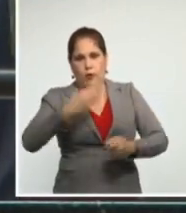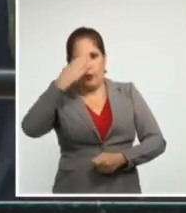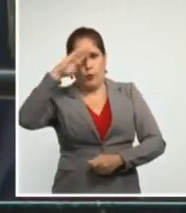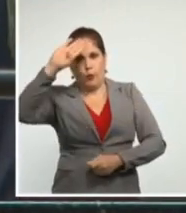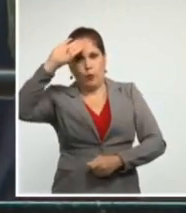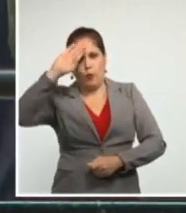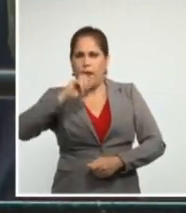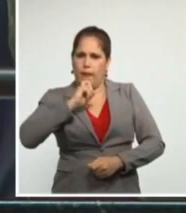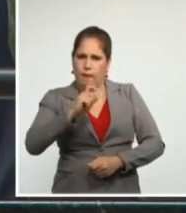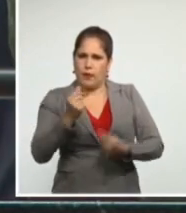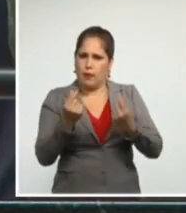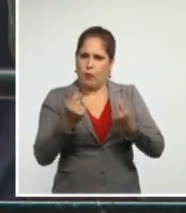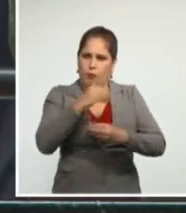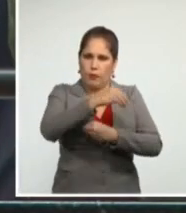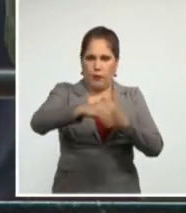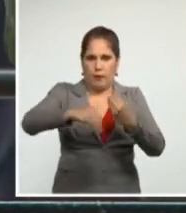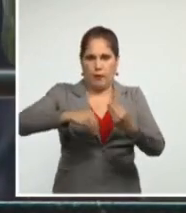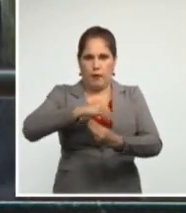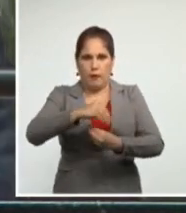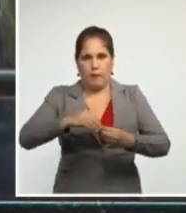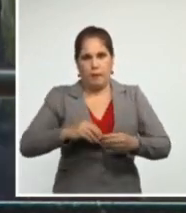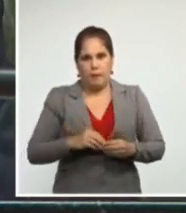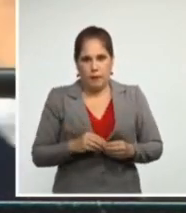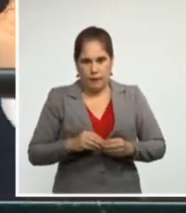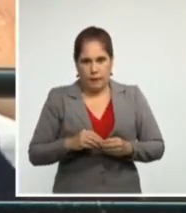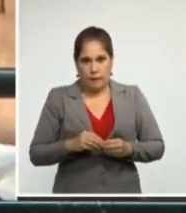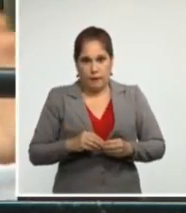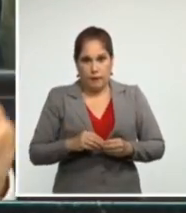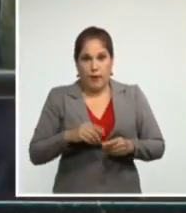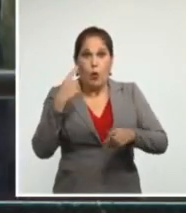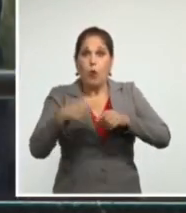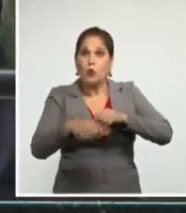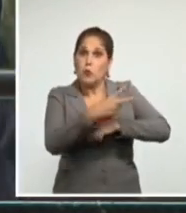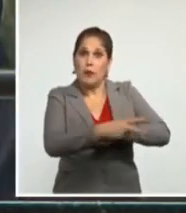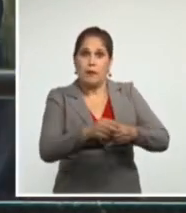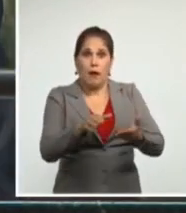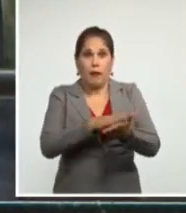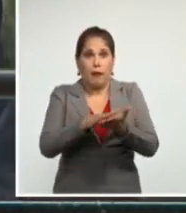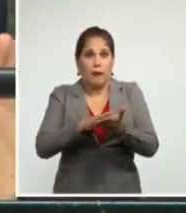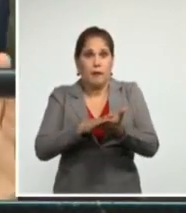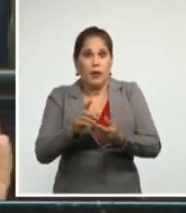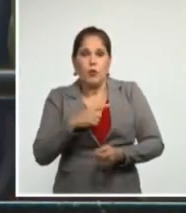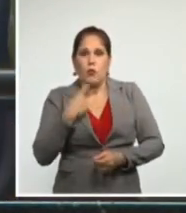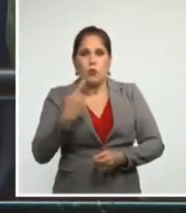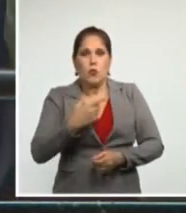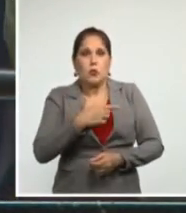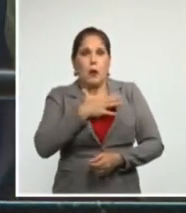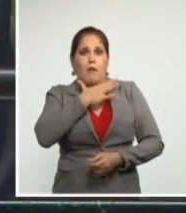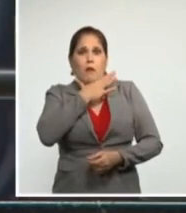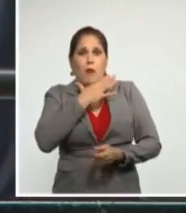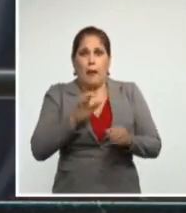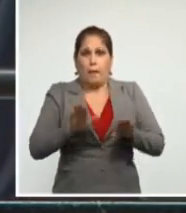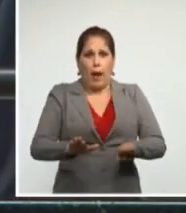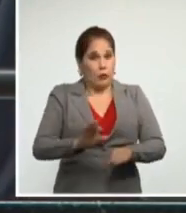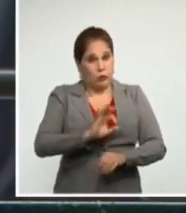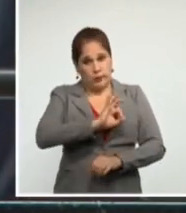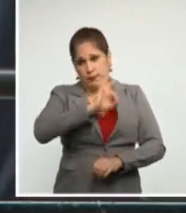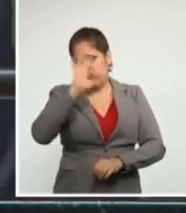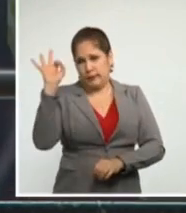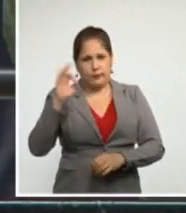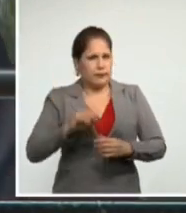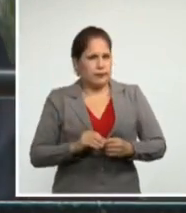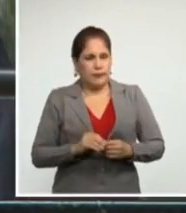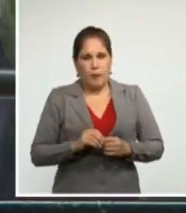estadounidense que en ningún caso nos va a detener ni a